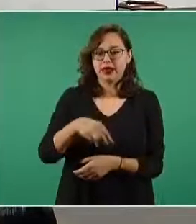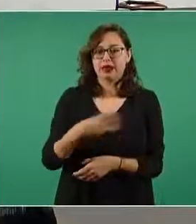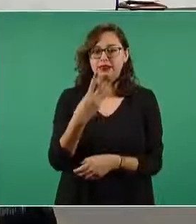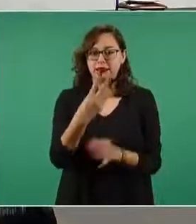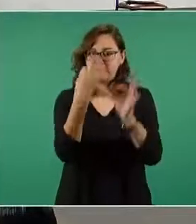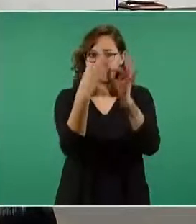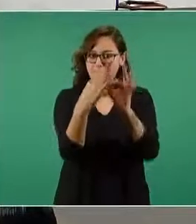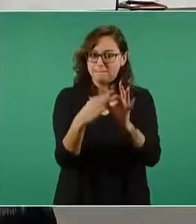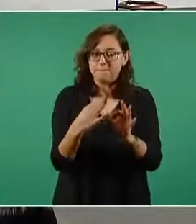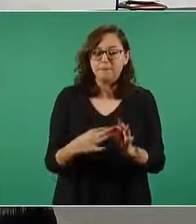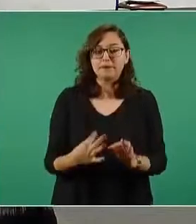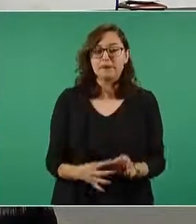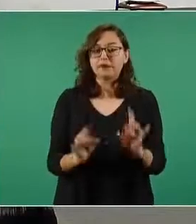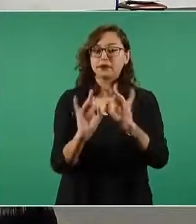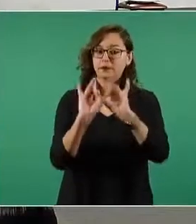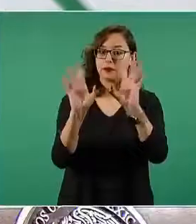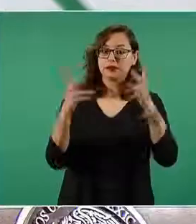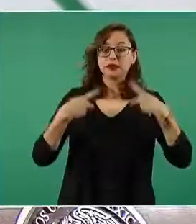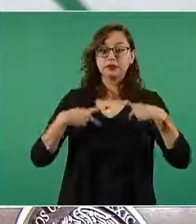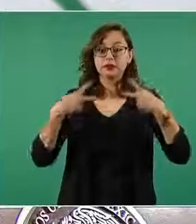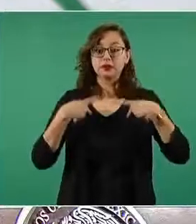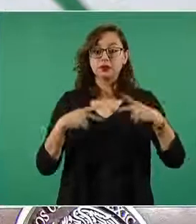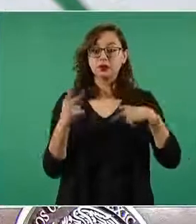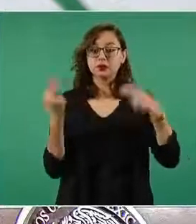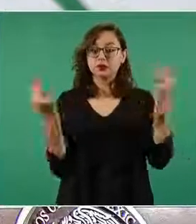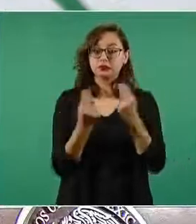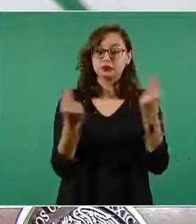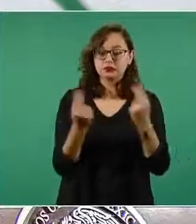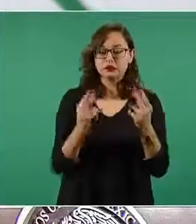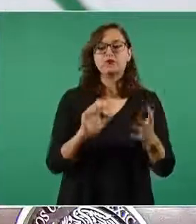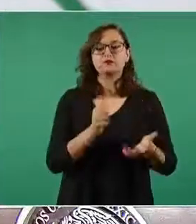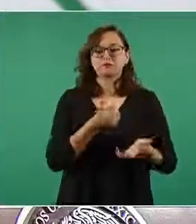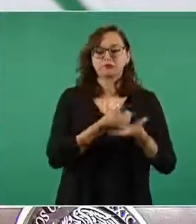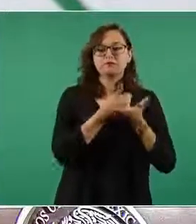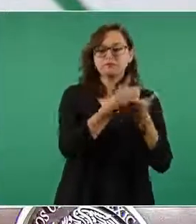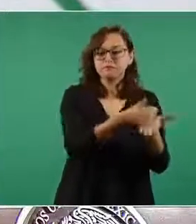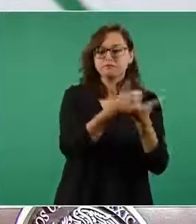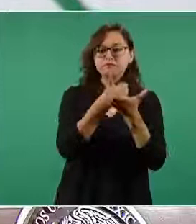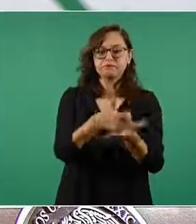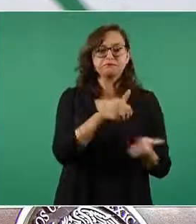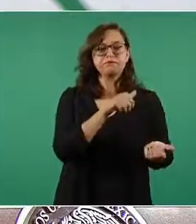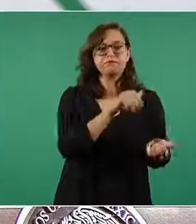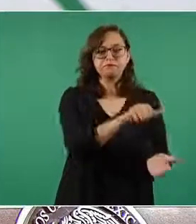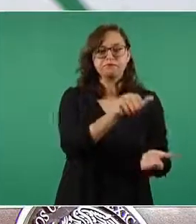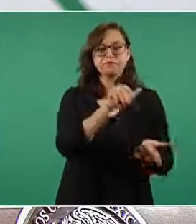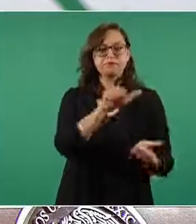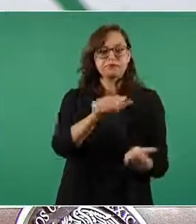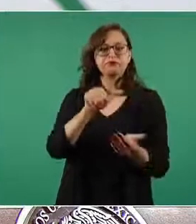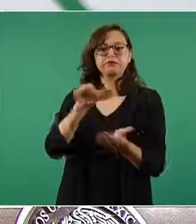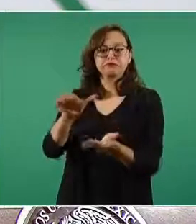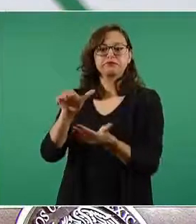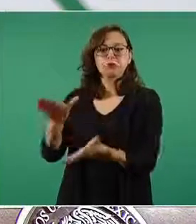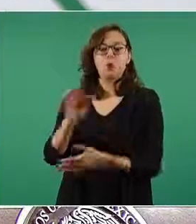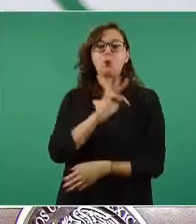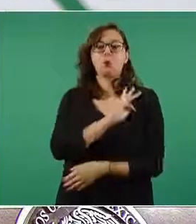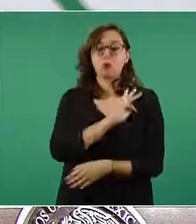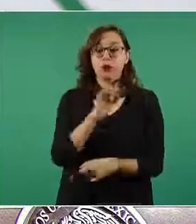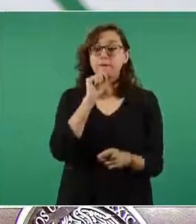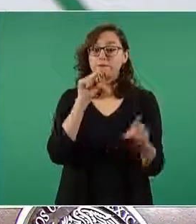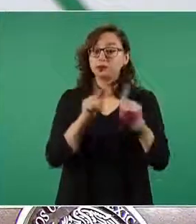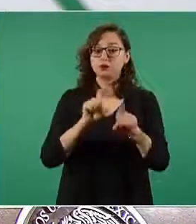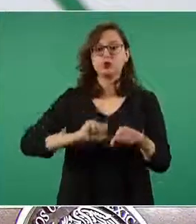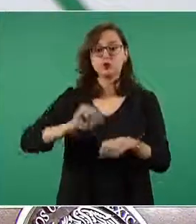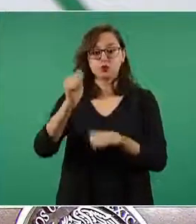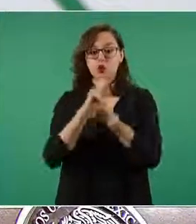y poder auxiliar a la población en caso de desastre y también llevar la ayuda humanitaria a los países